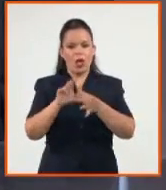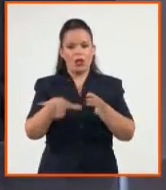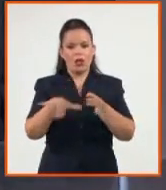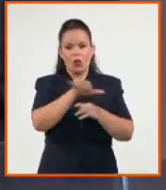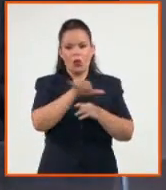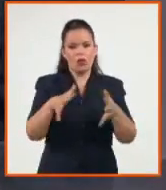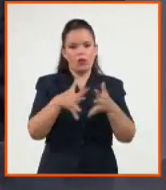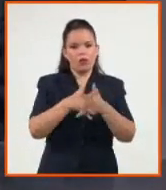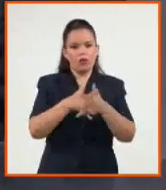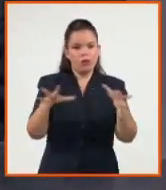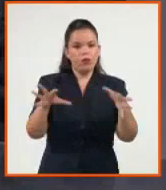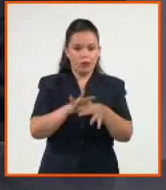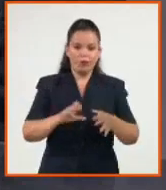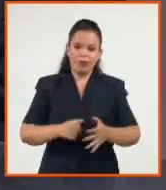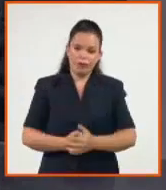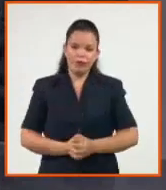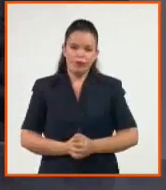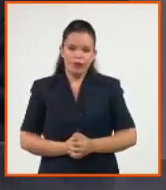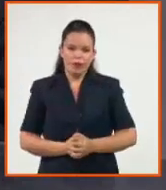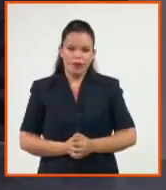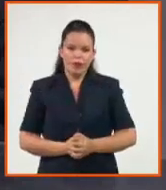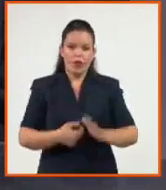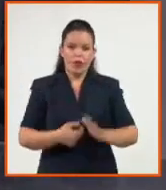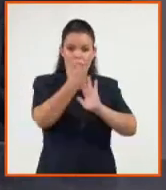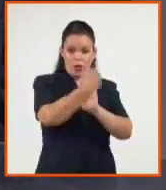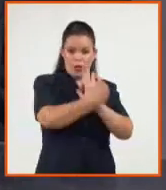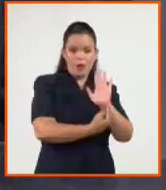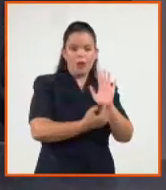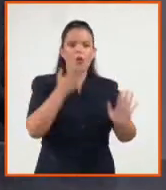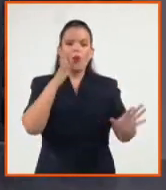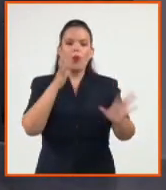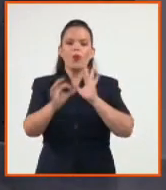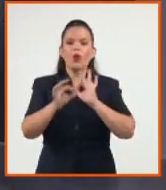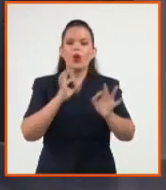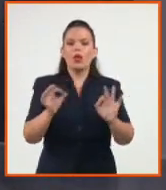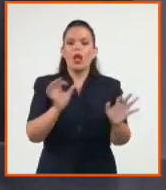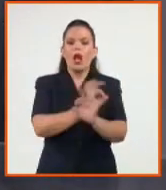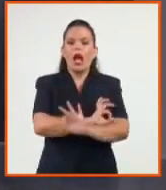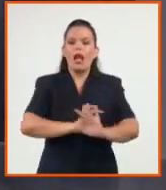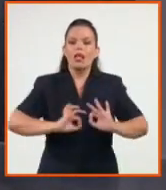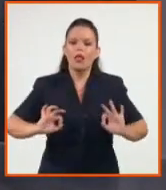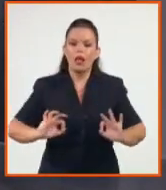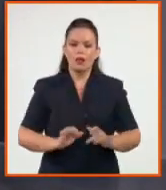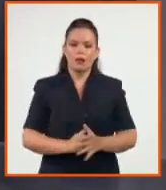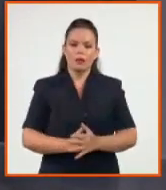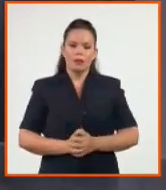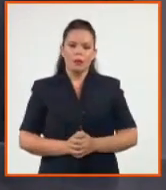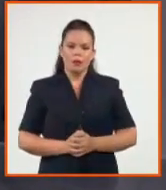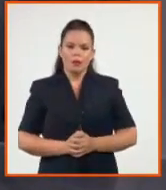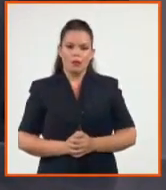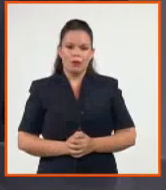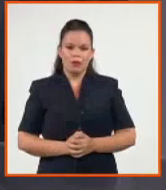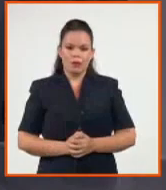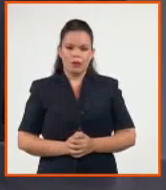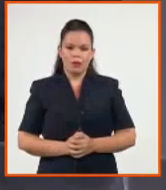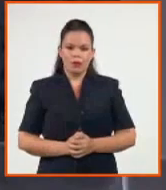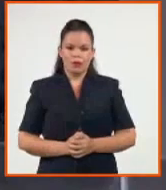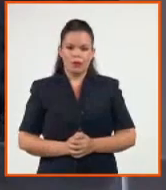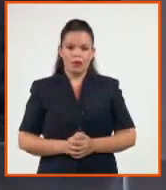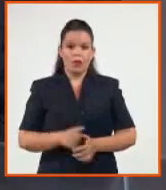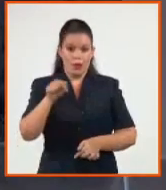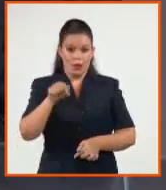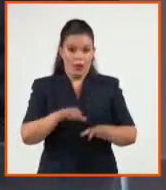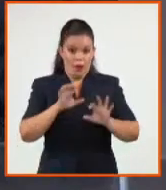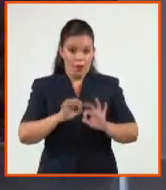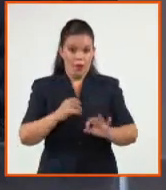pero es también una herramienta que protege la calidad de los servicios que sobre las redes de telecomunicaciones y sobre